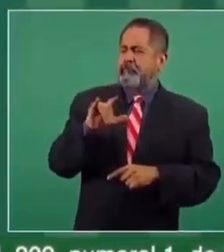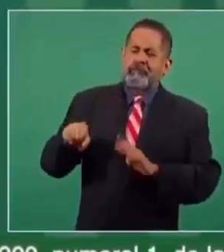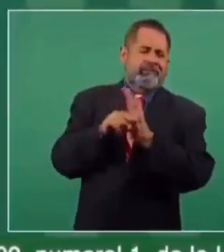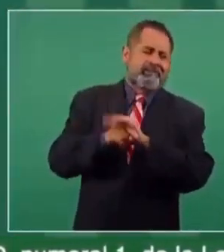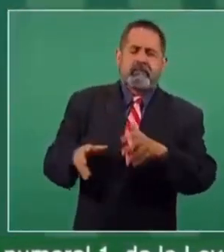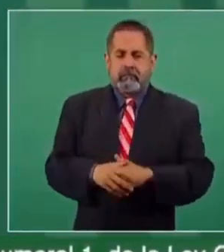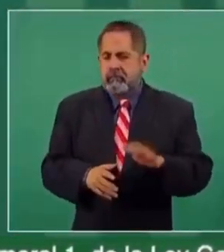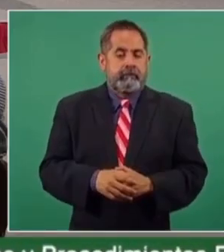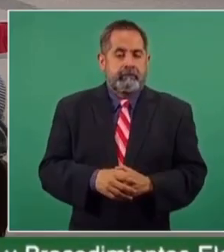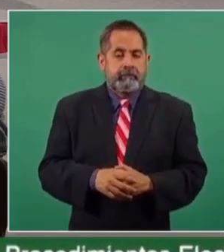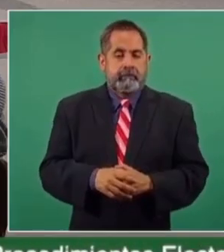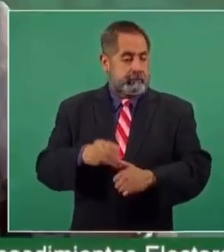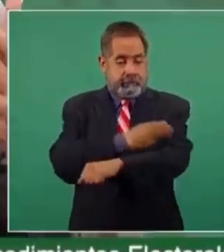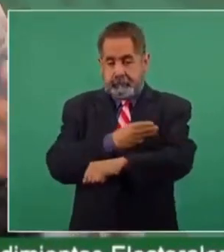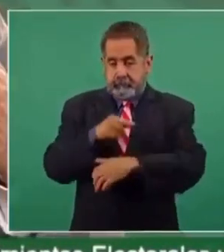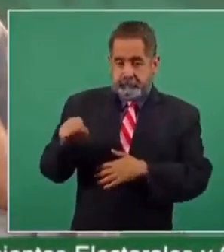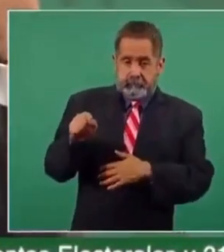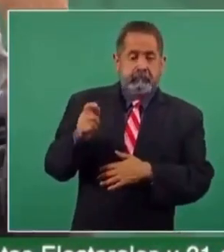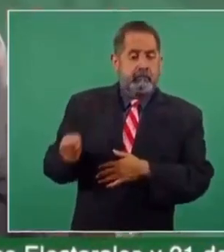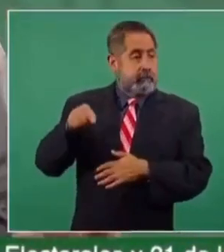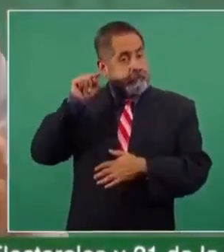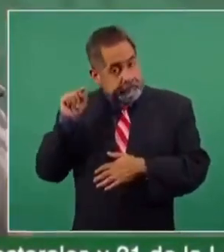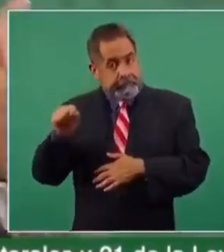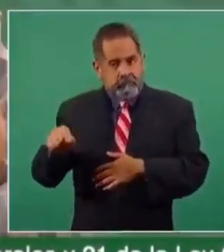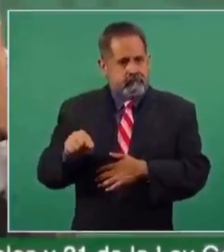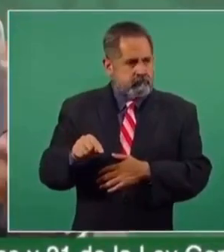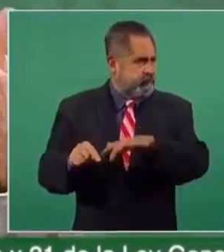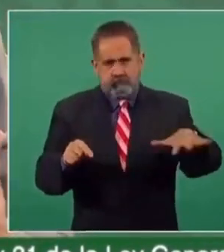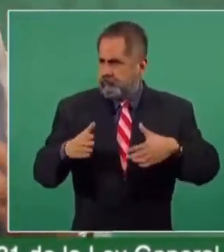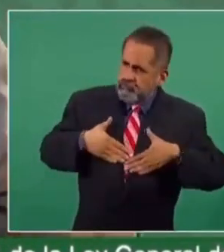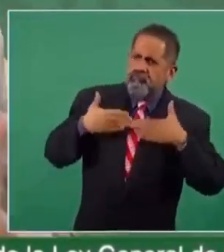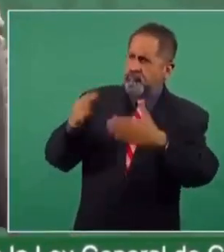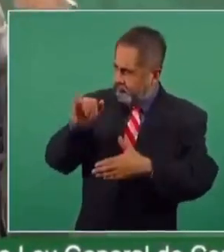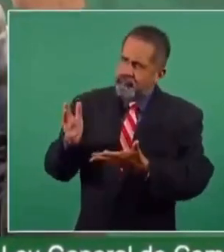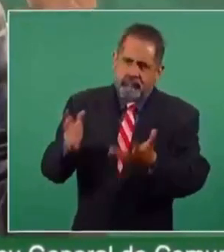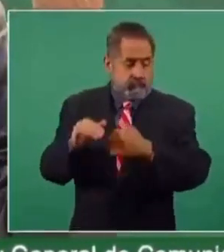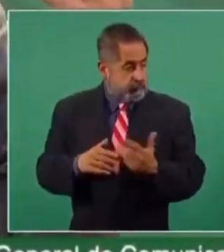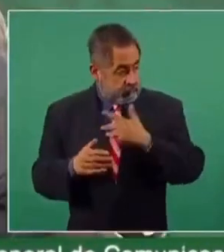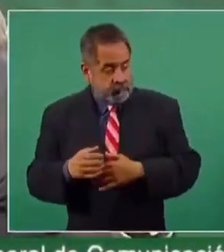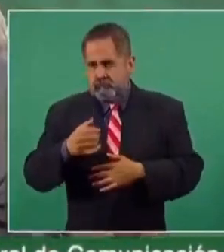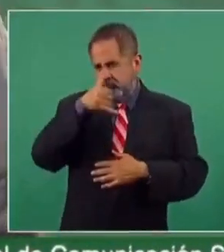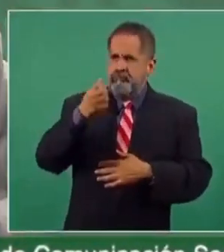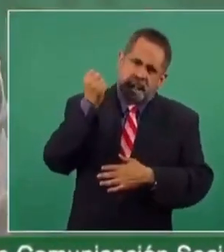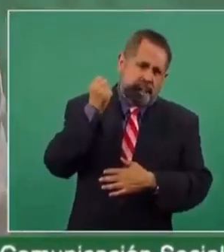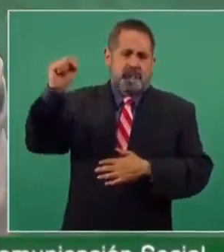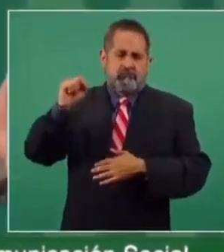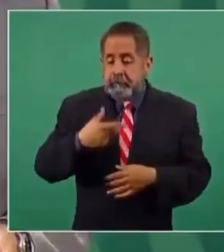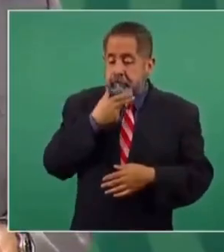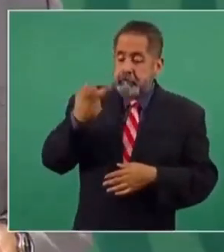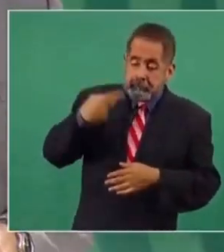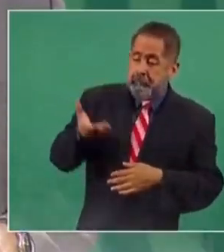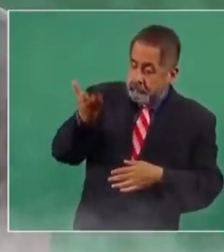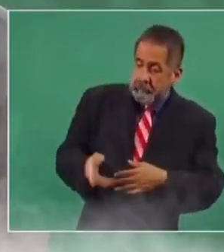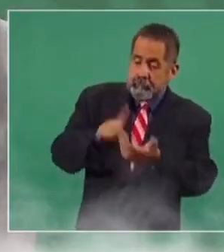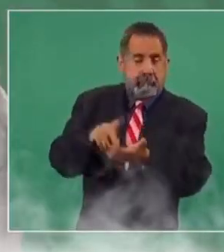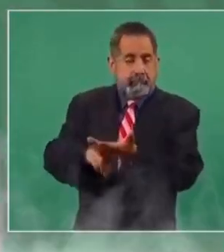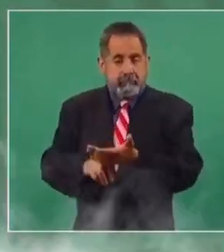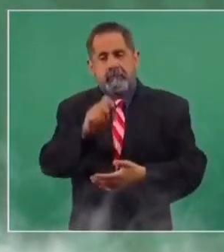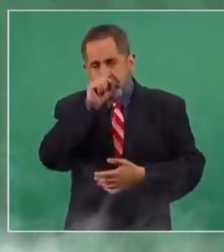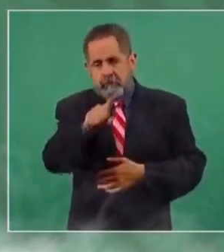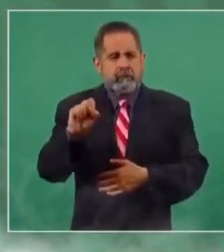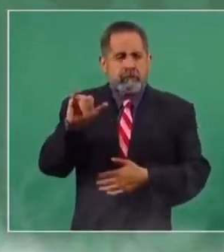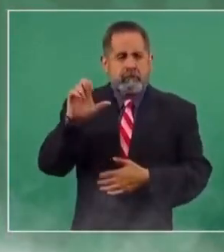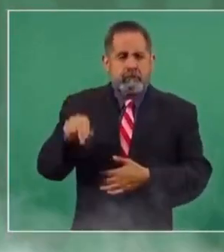¿Qué hubiese pasado sin Madero? Él es el que da la confianza al pueblo para rebelarse en contra de Porfirio Díaz. Entonces, ¿qué pasa en la Corte?